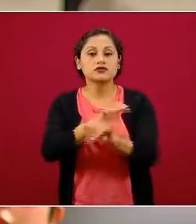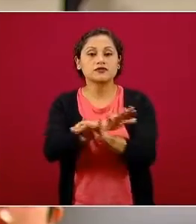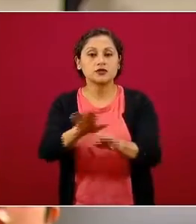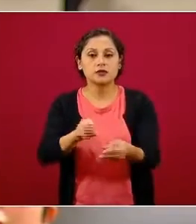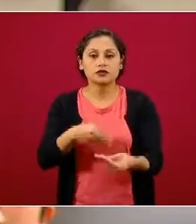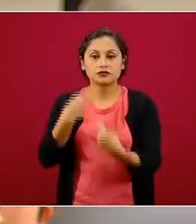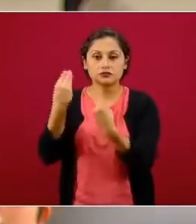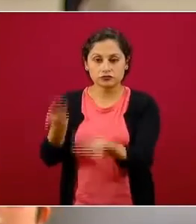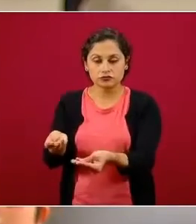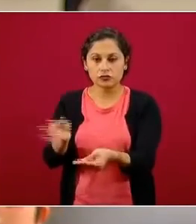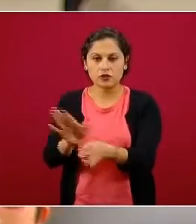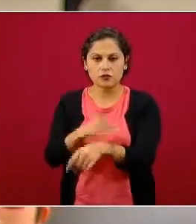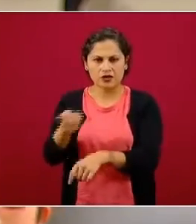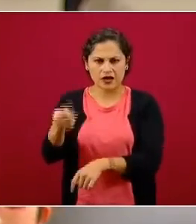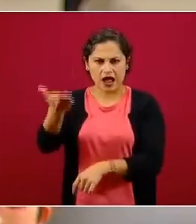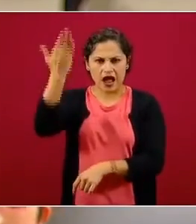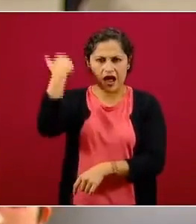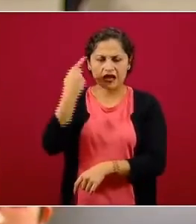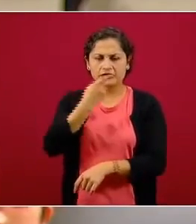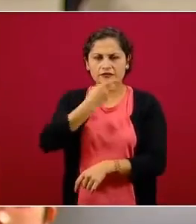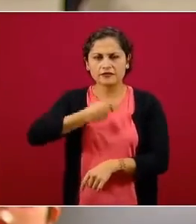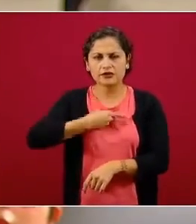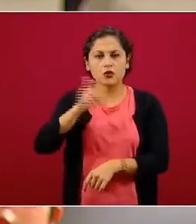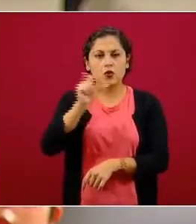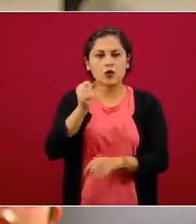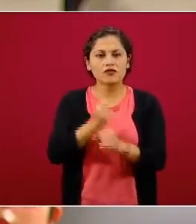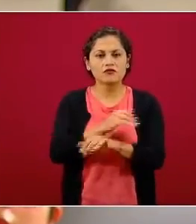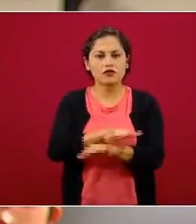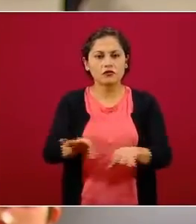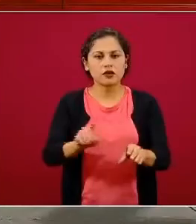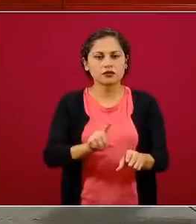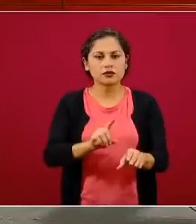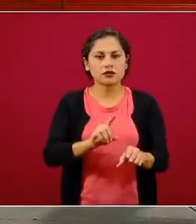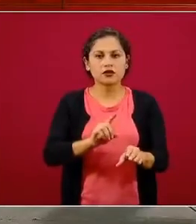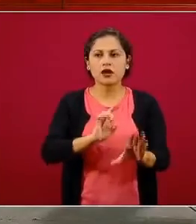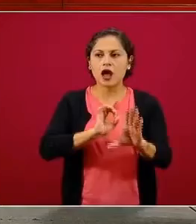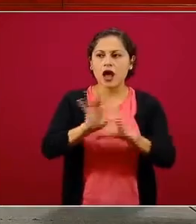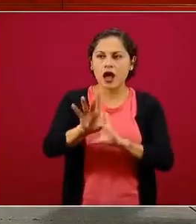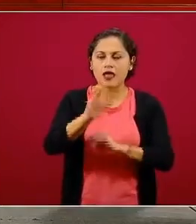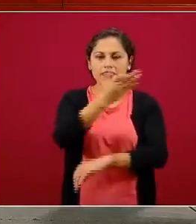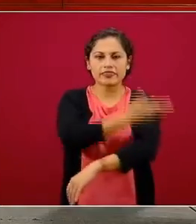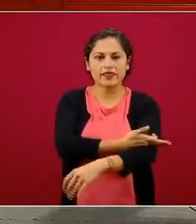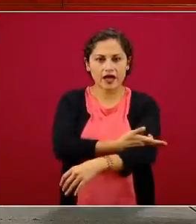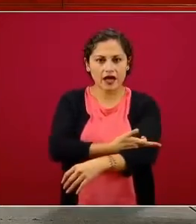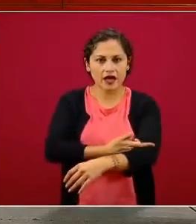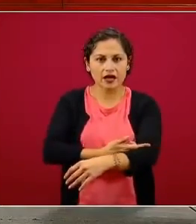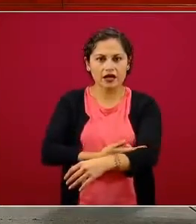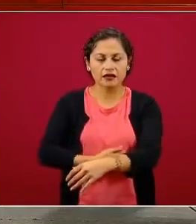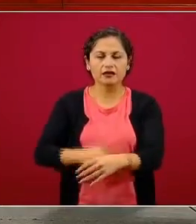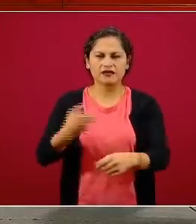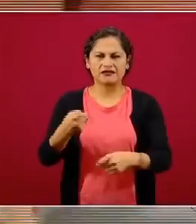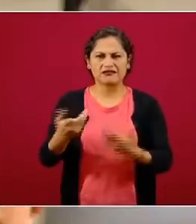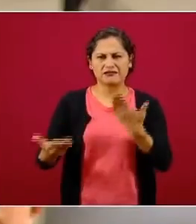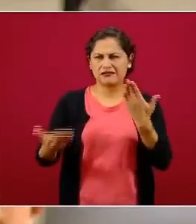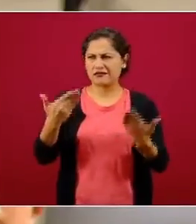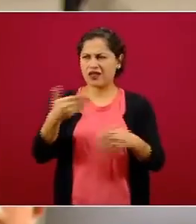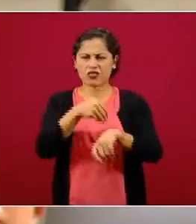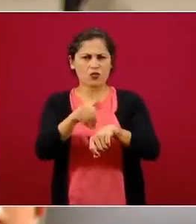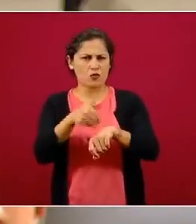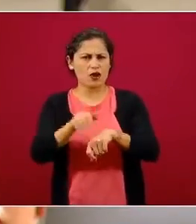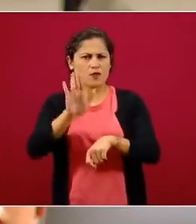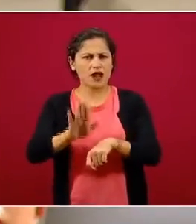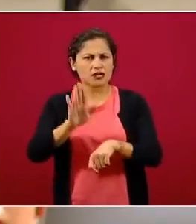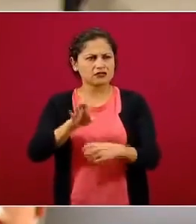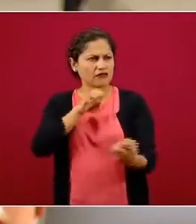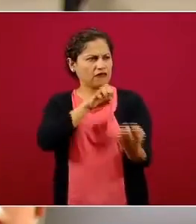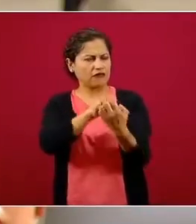precisamente esta entrega tardía hace que se vea una perspectiva totalmente diferente o incluso hasta engañosa de lo que realmente está pasando con el COVID